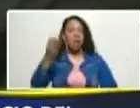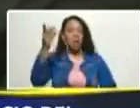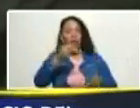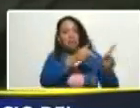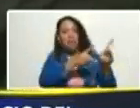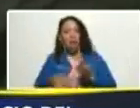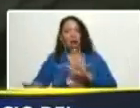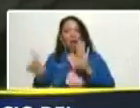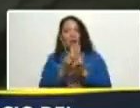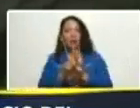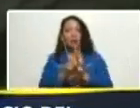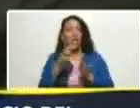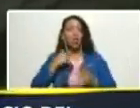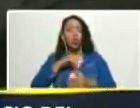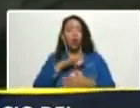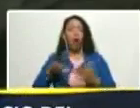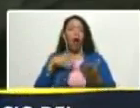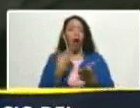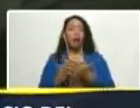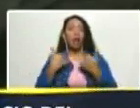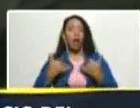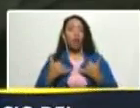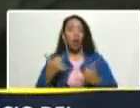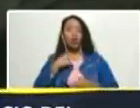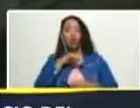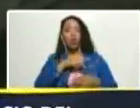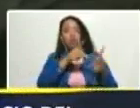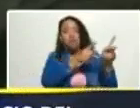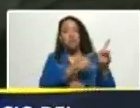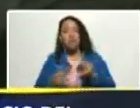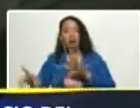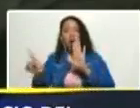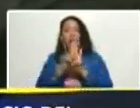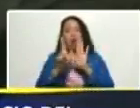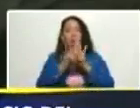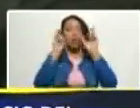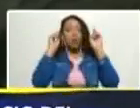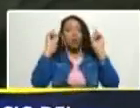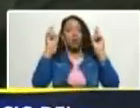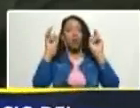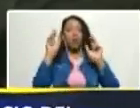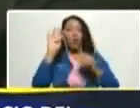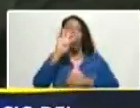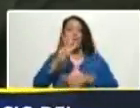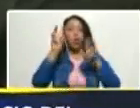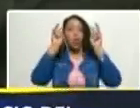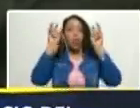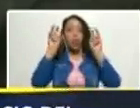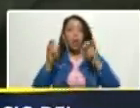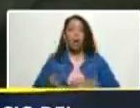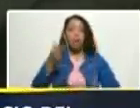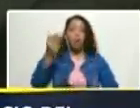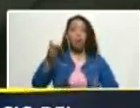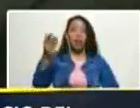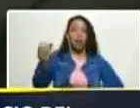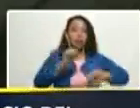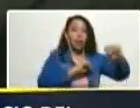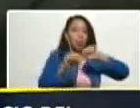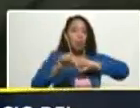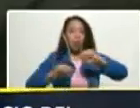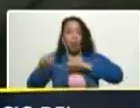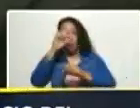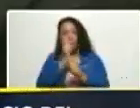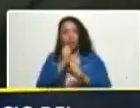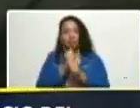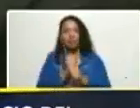y hasta ahora hemos definido una especie de plan legislativo marco en cuatro áreas principales de acción en primer lugar